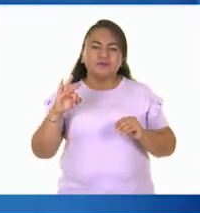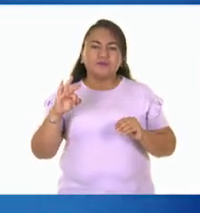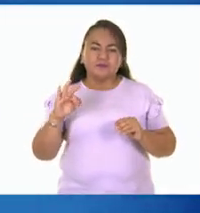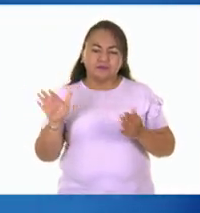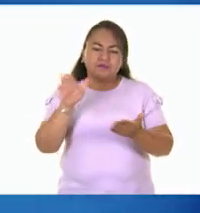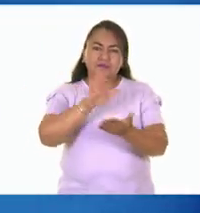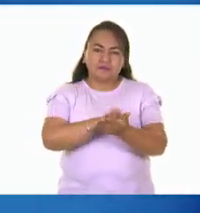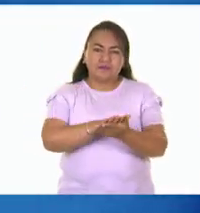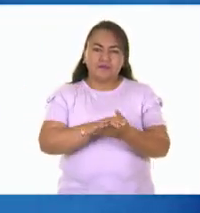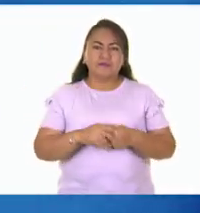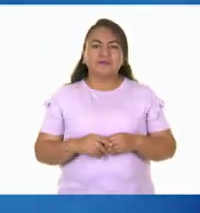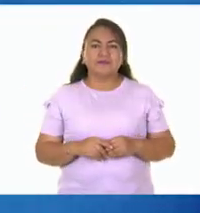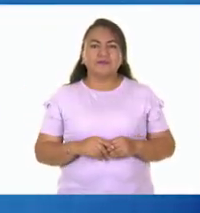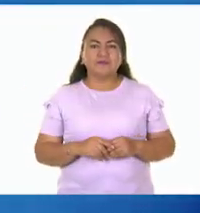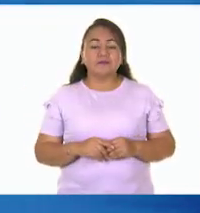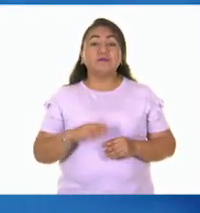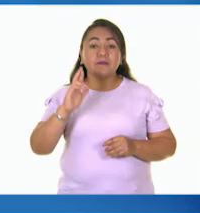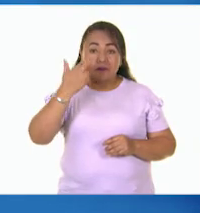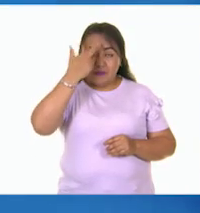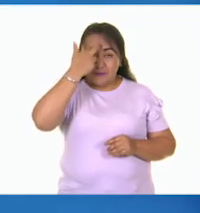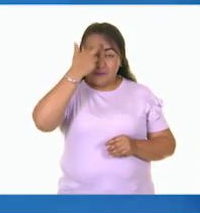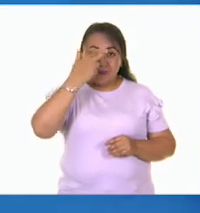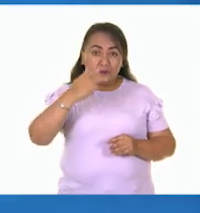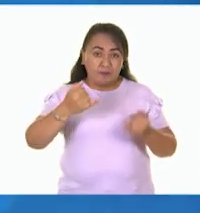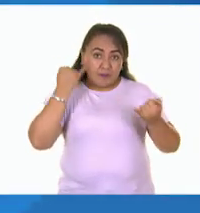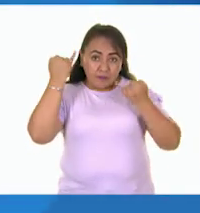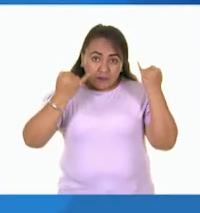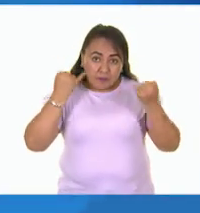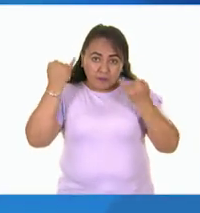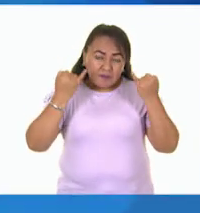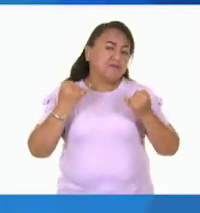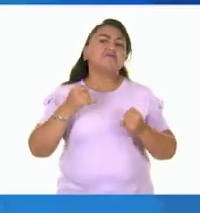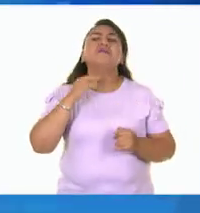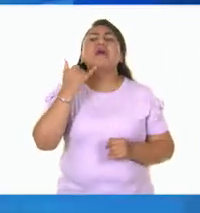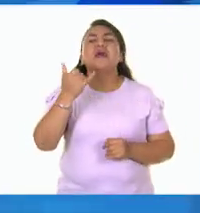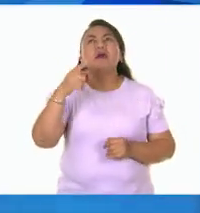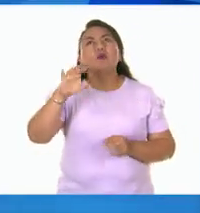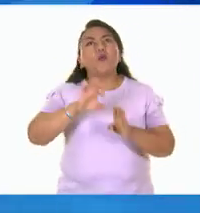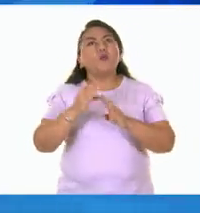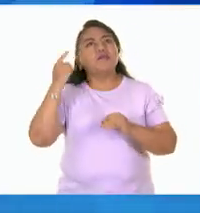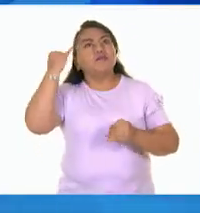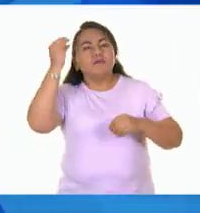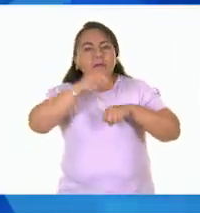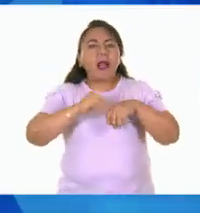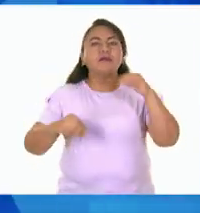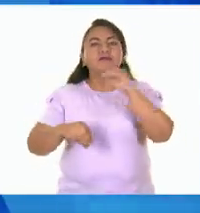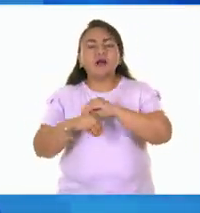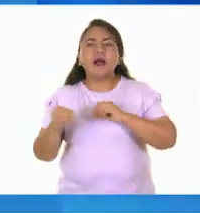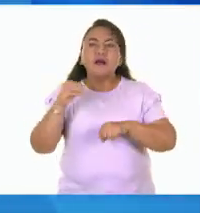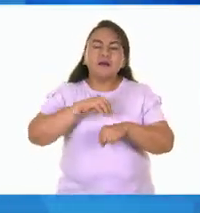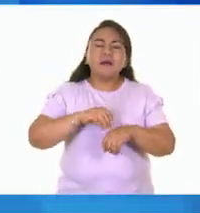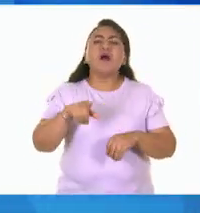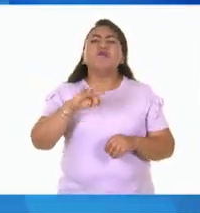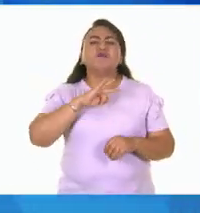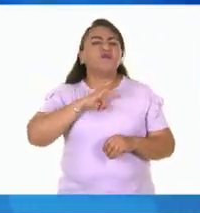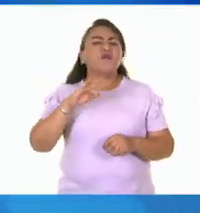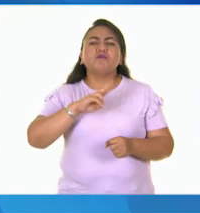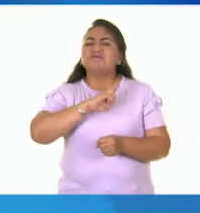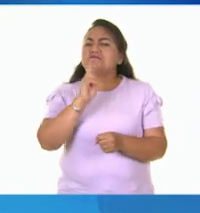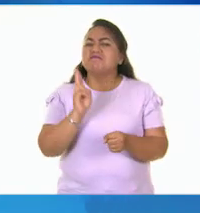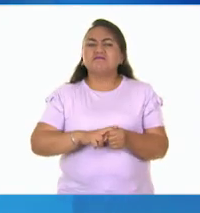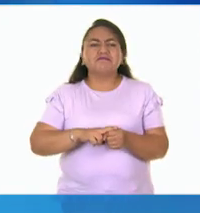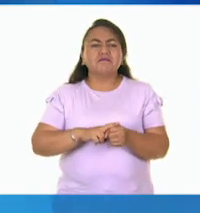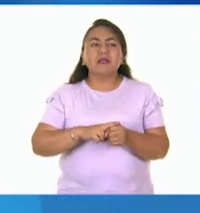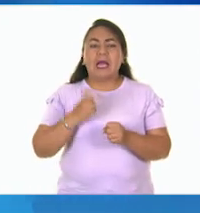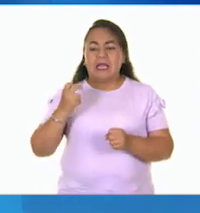estos elementos. Recuerda que la imaginación y la creatividad van a desarrollarse naturalmente